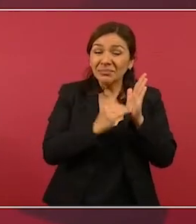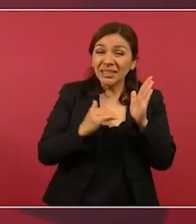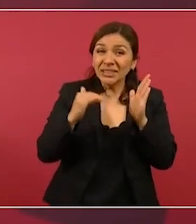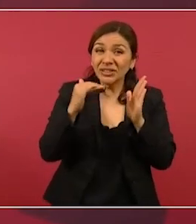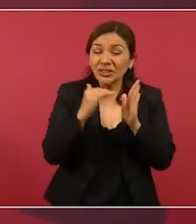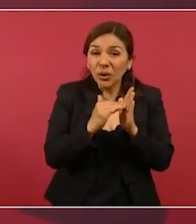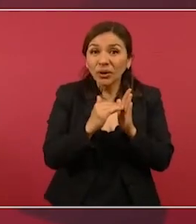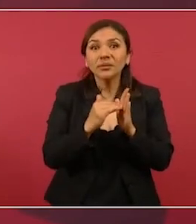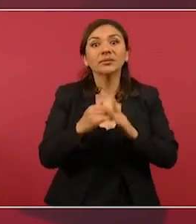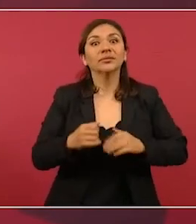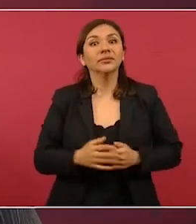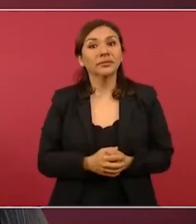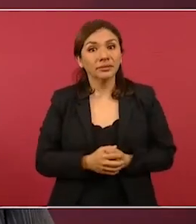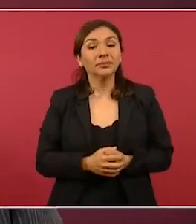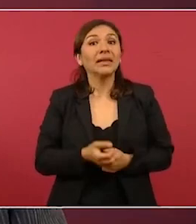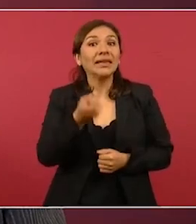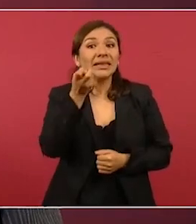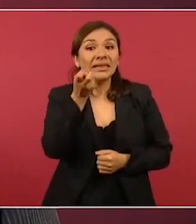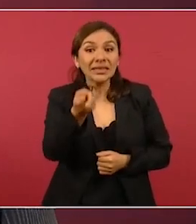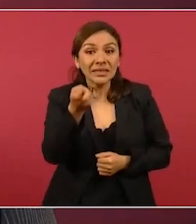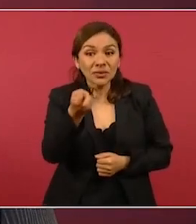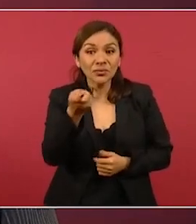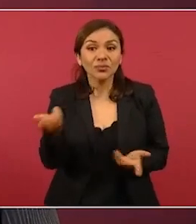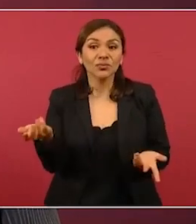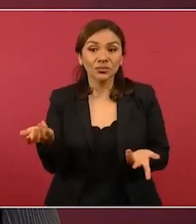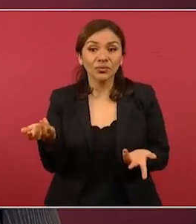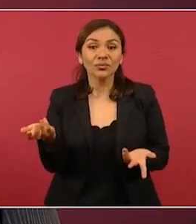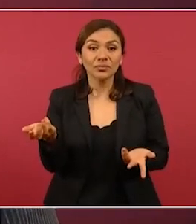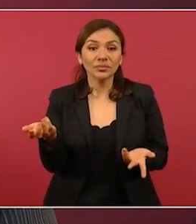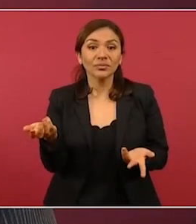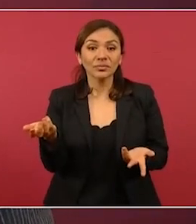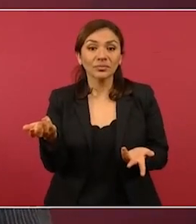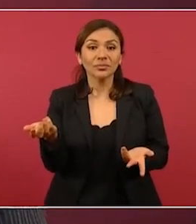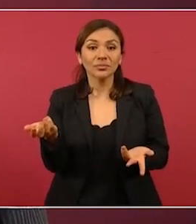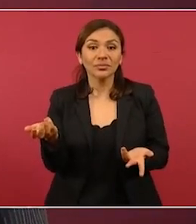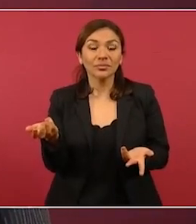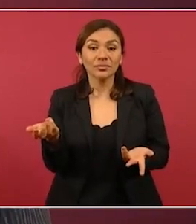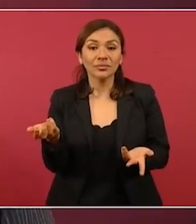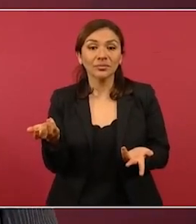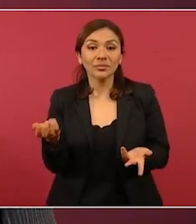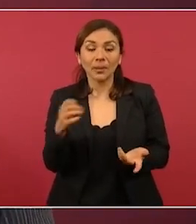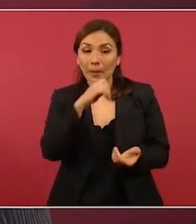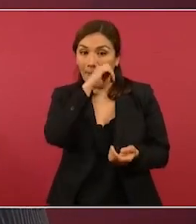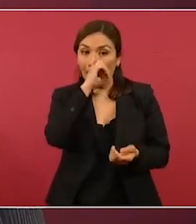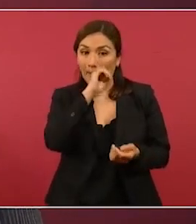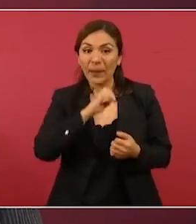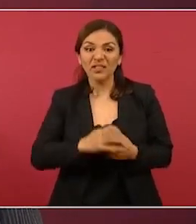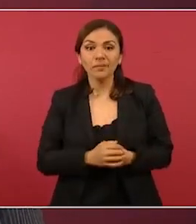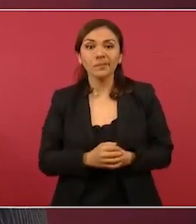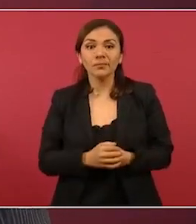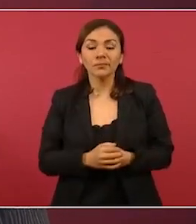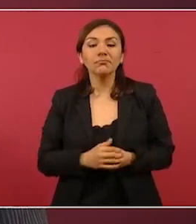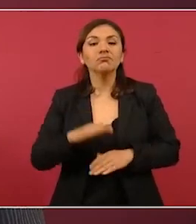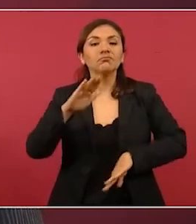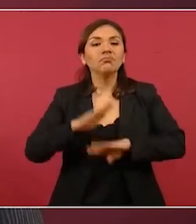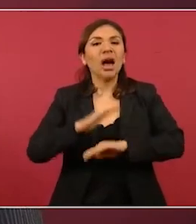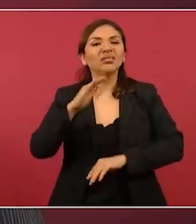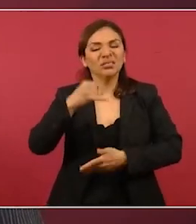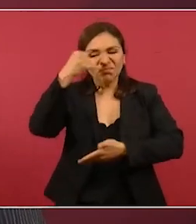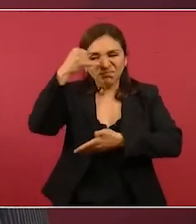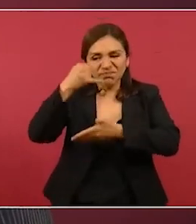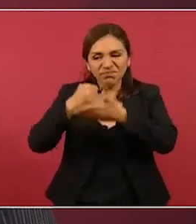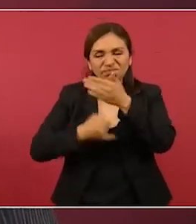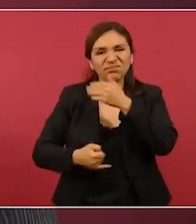pero es eso, es la profundidad cultural